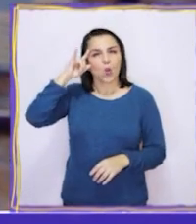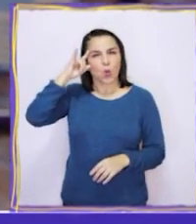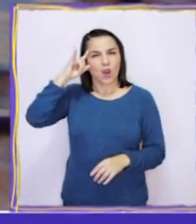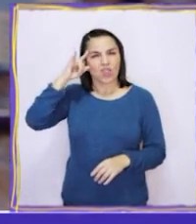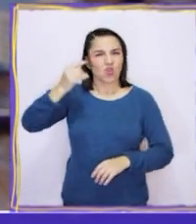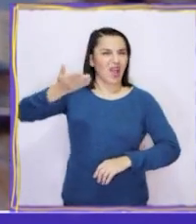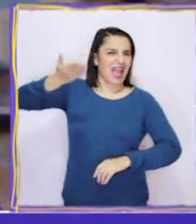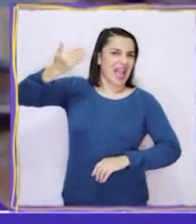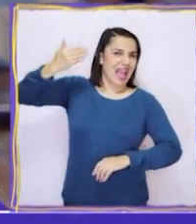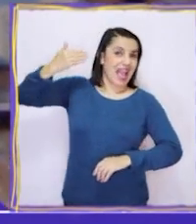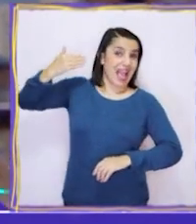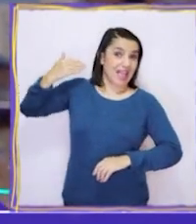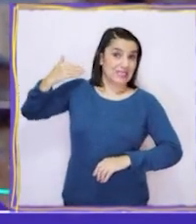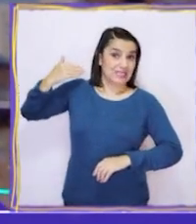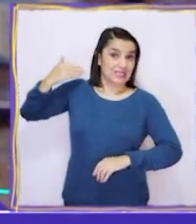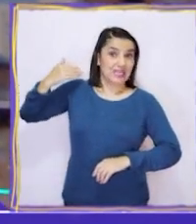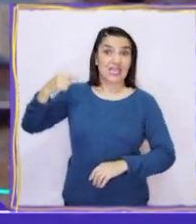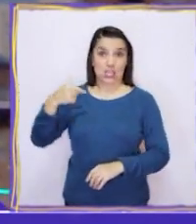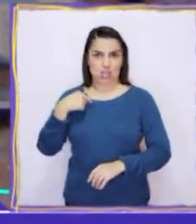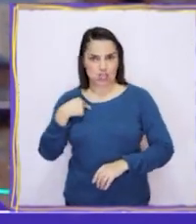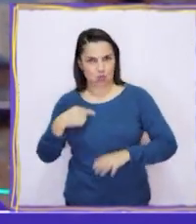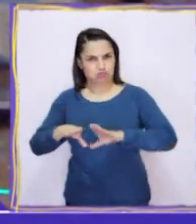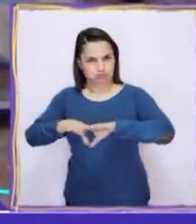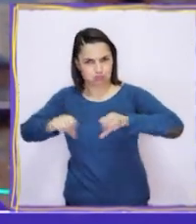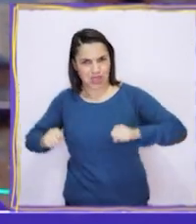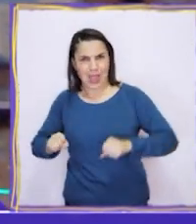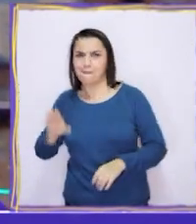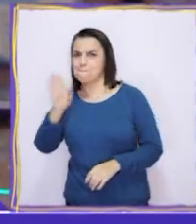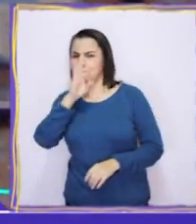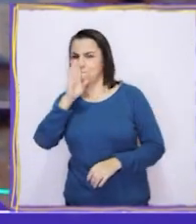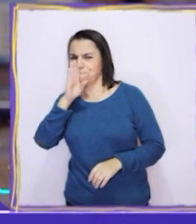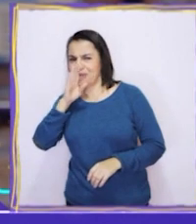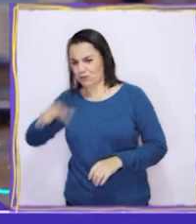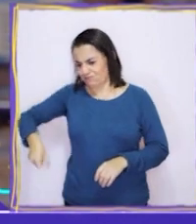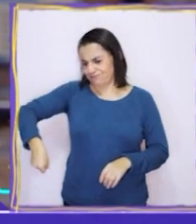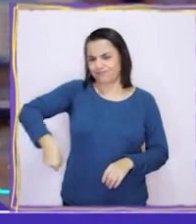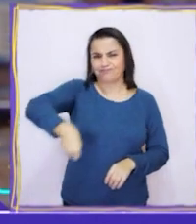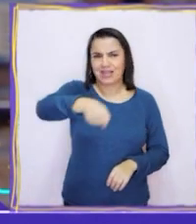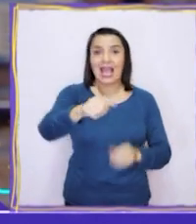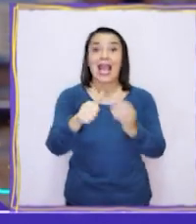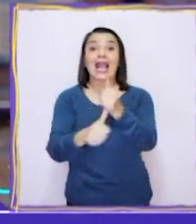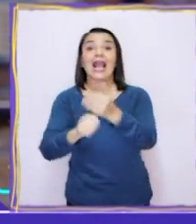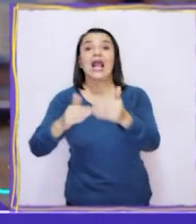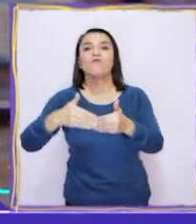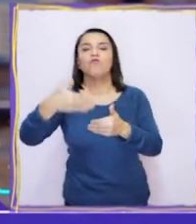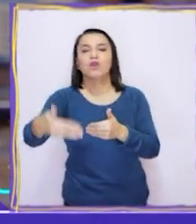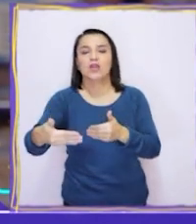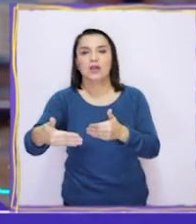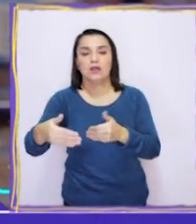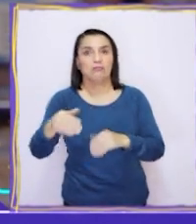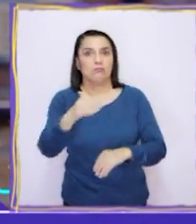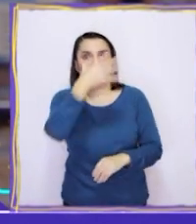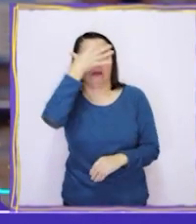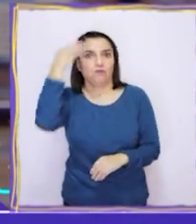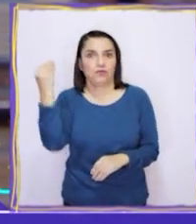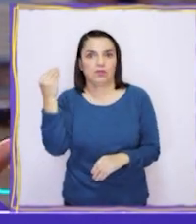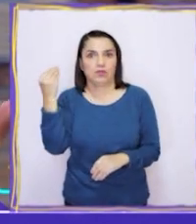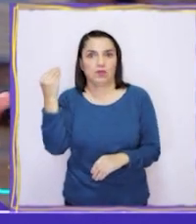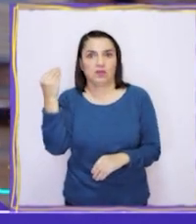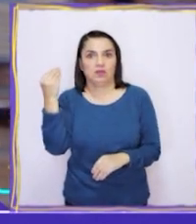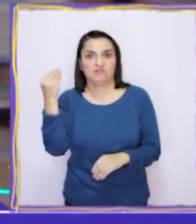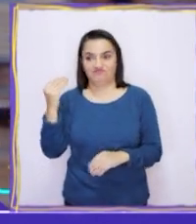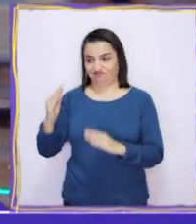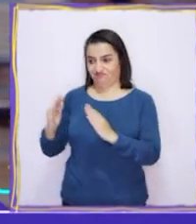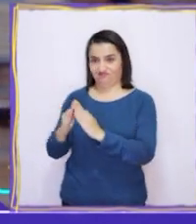Recuerdo que una vez quedé en sacar a mi perro para que hiciera sus necesidades afuera. ¡Y lo olvidé! Al